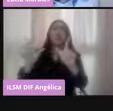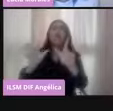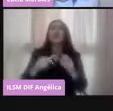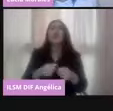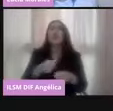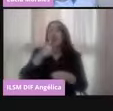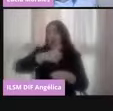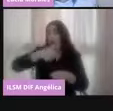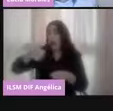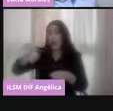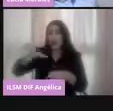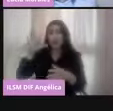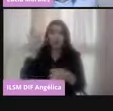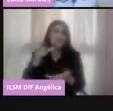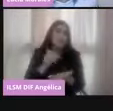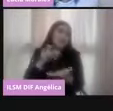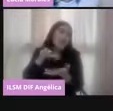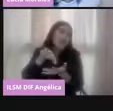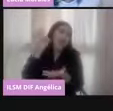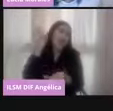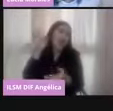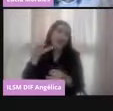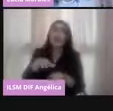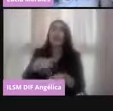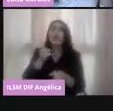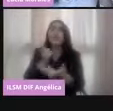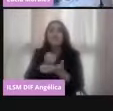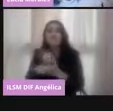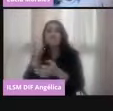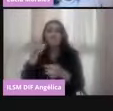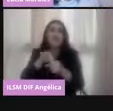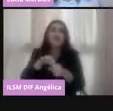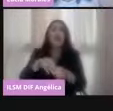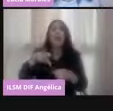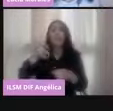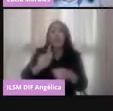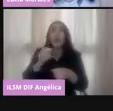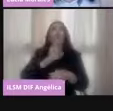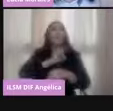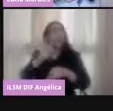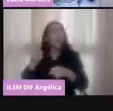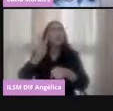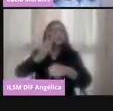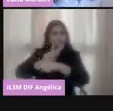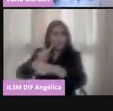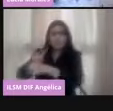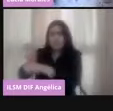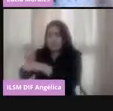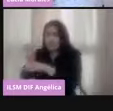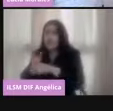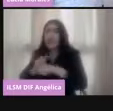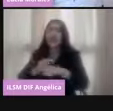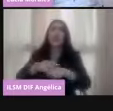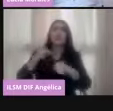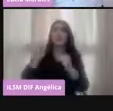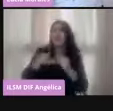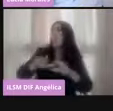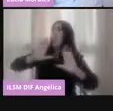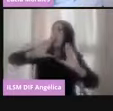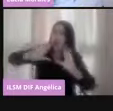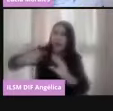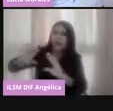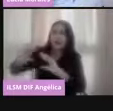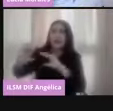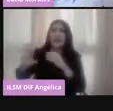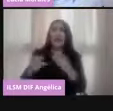electora, es también como supervisor o supervisora, capacitador o capacitadora asistente electoral. Estas figuras, estas